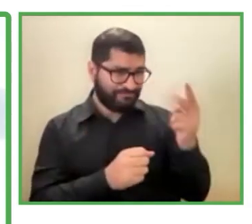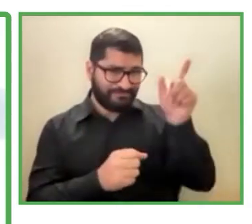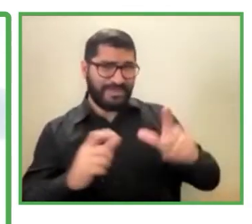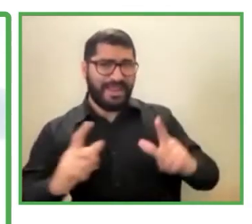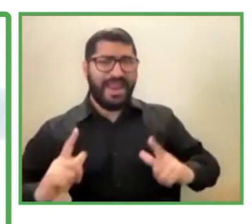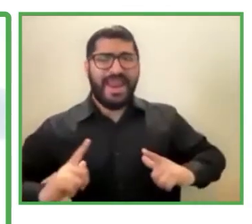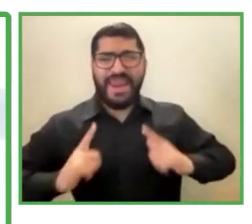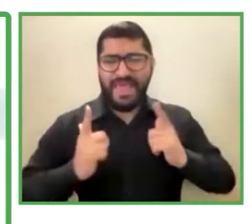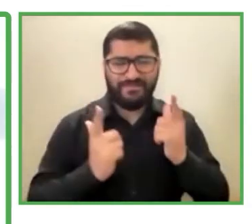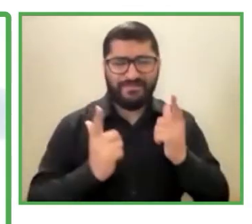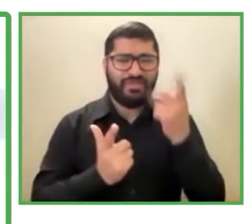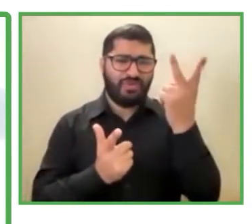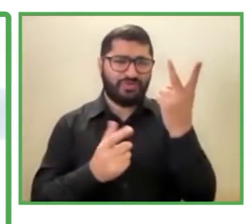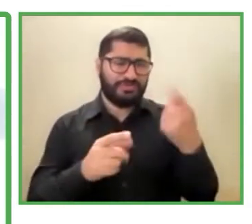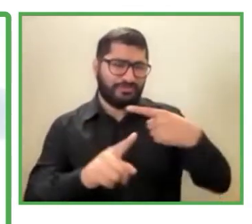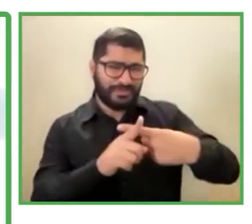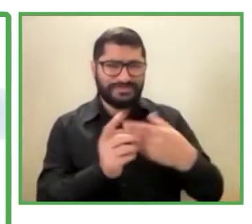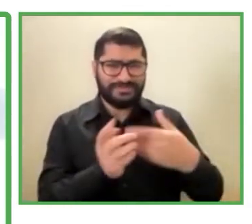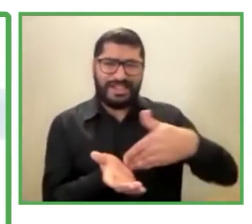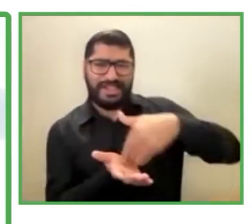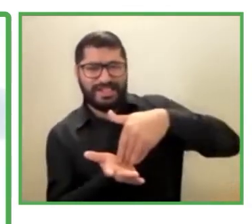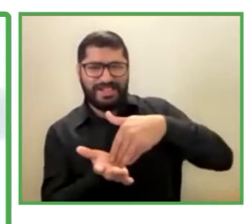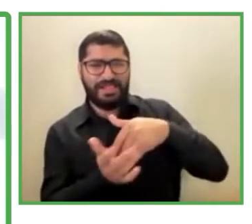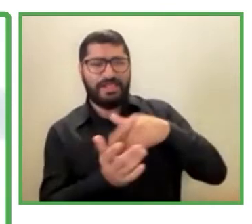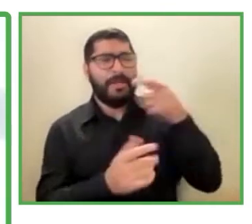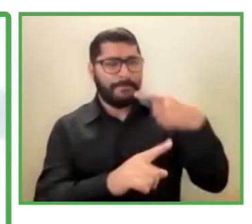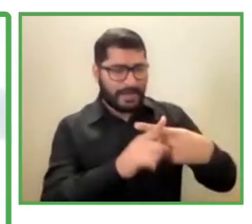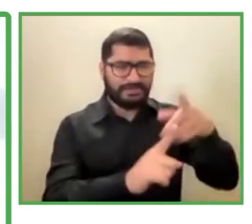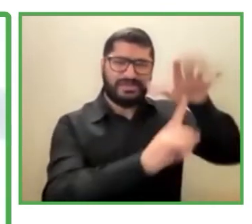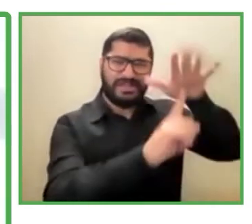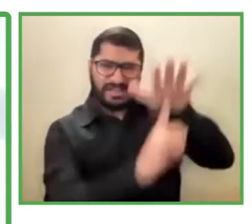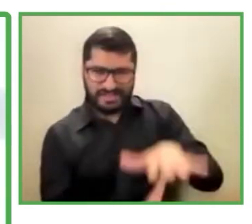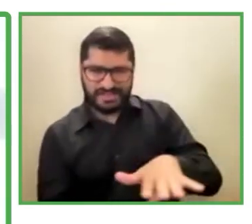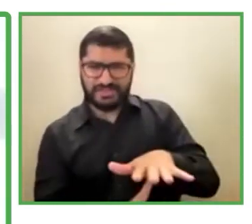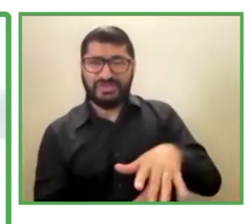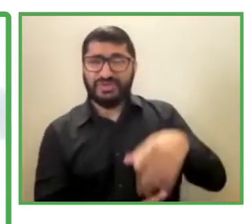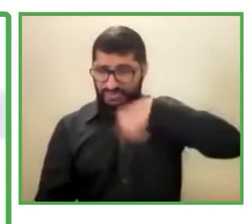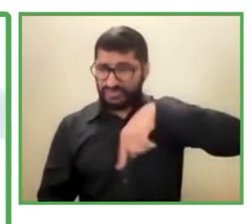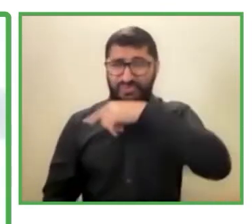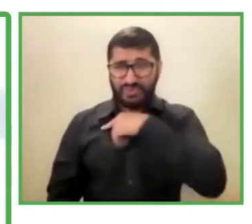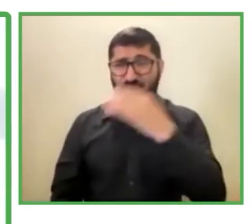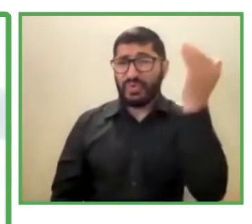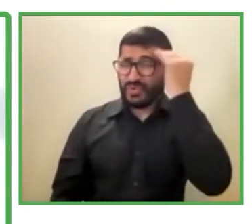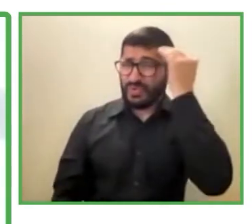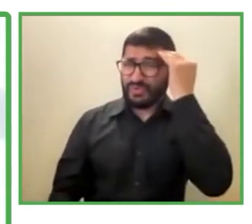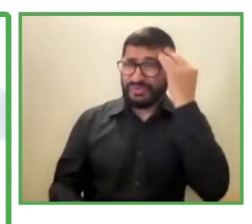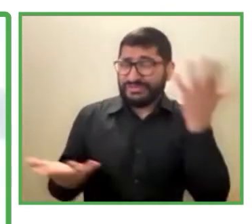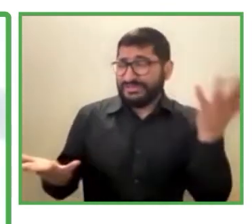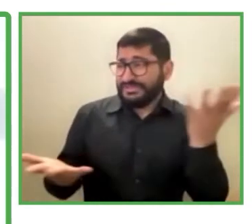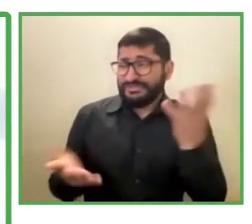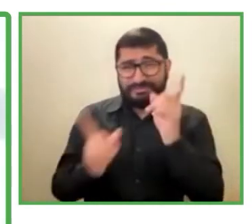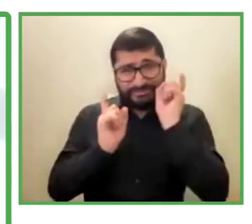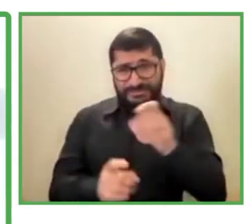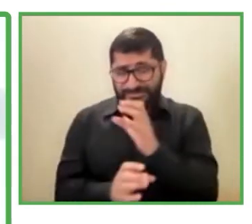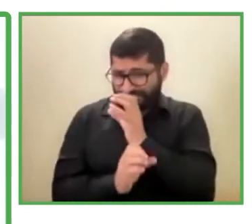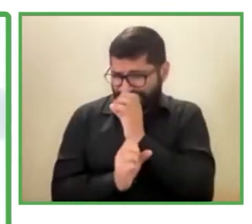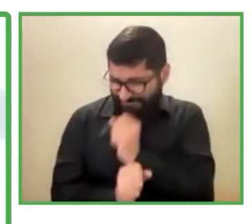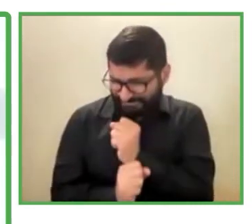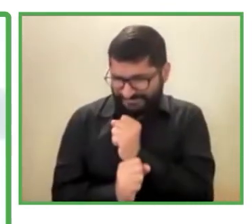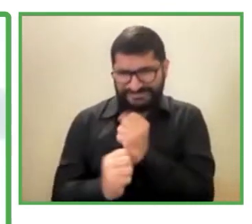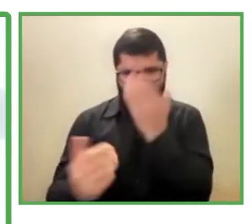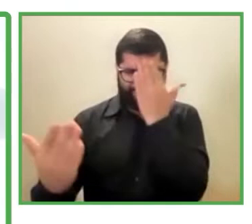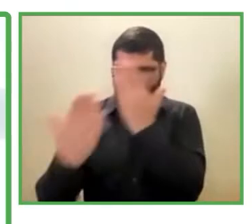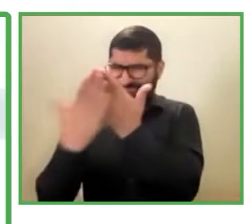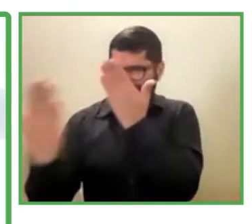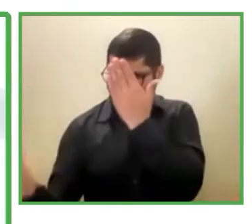discriminación, pues nos tenemos que confrontar a que ellas que padecen discapacidad y